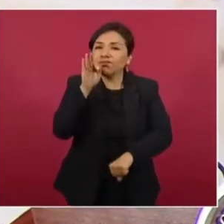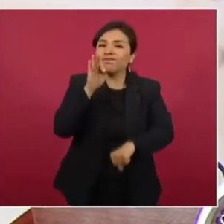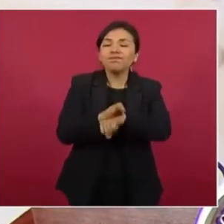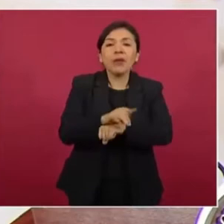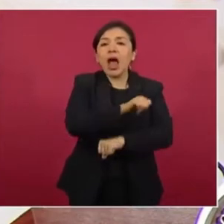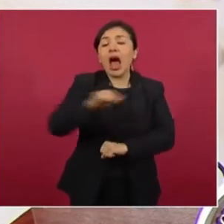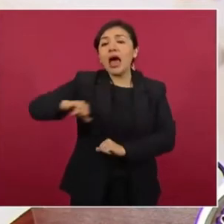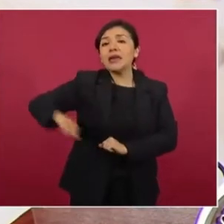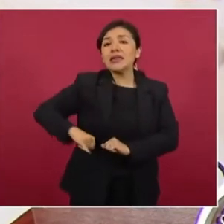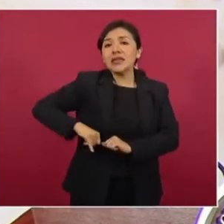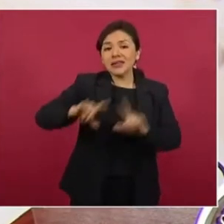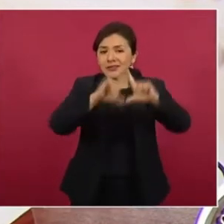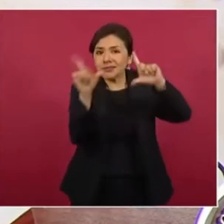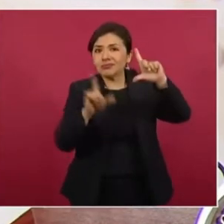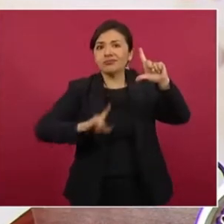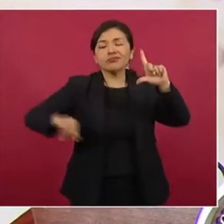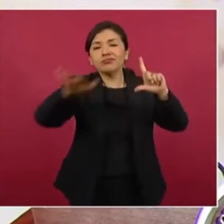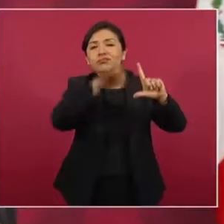interés de la nación